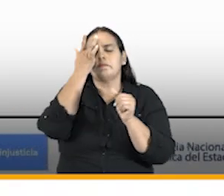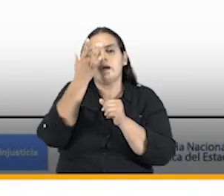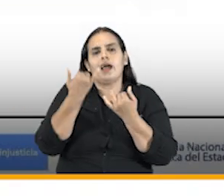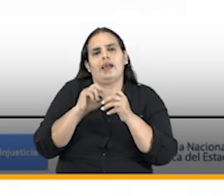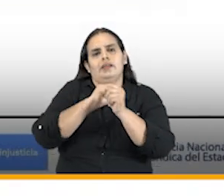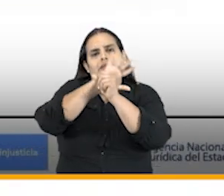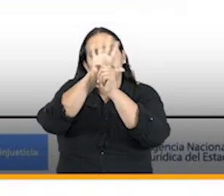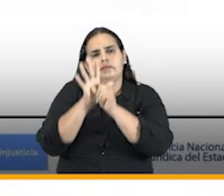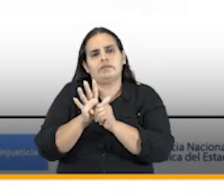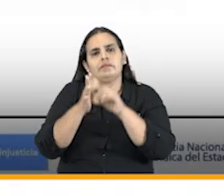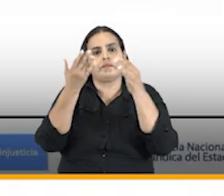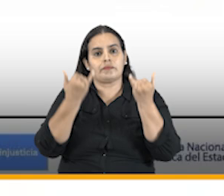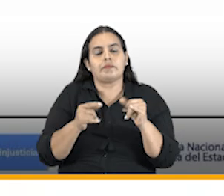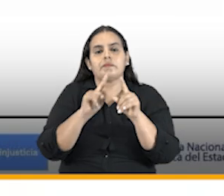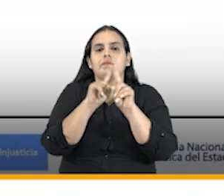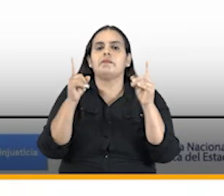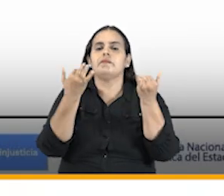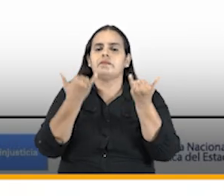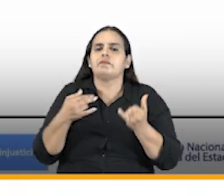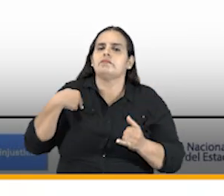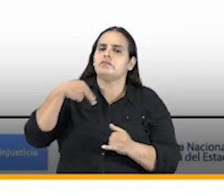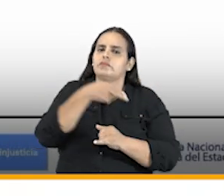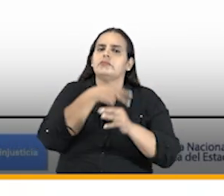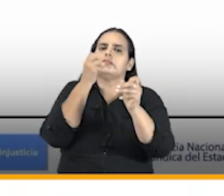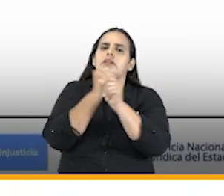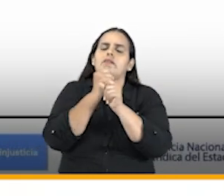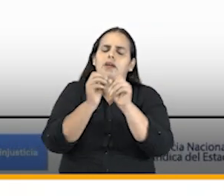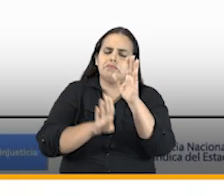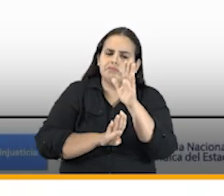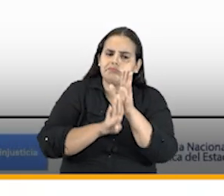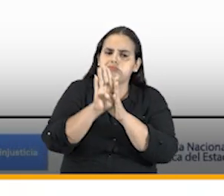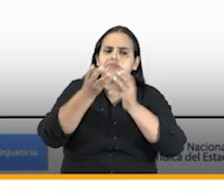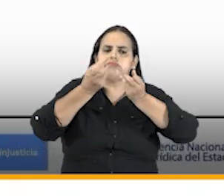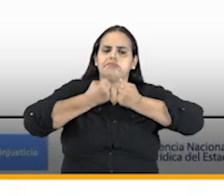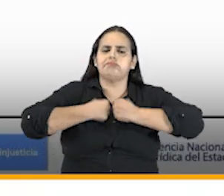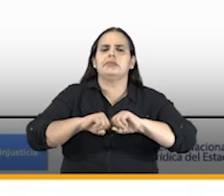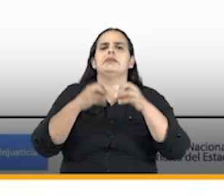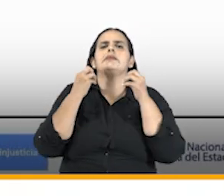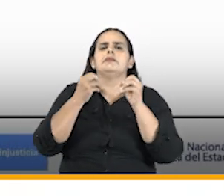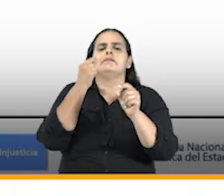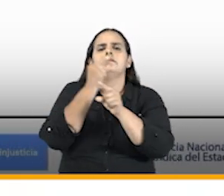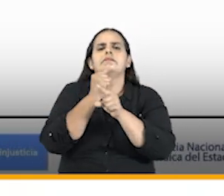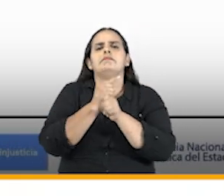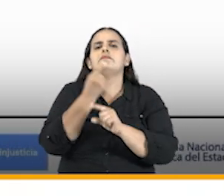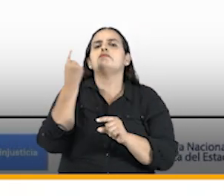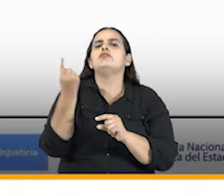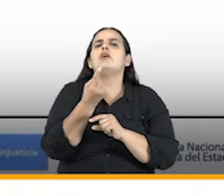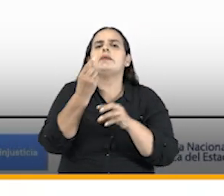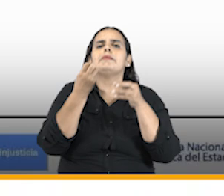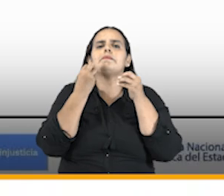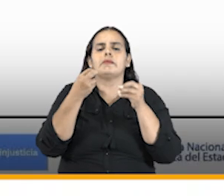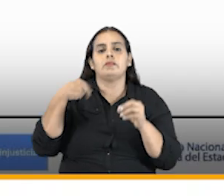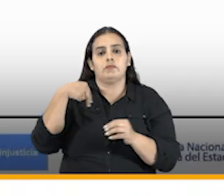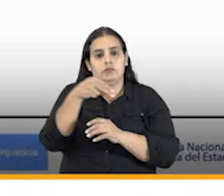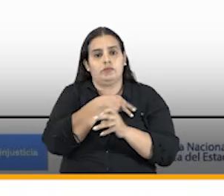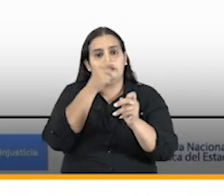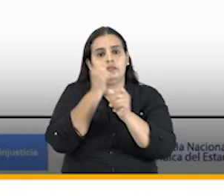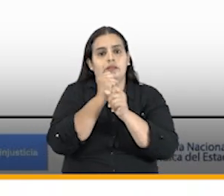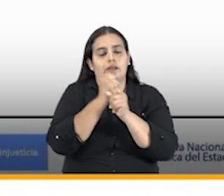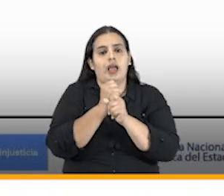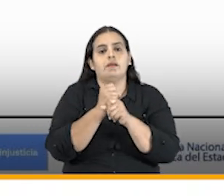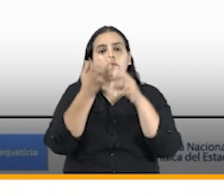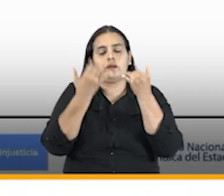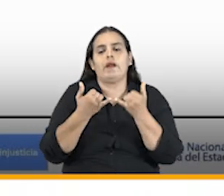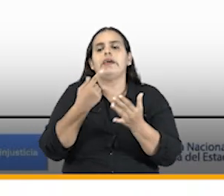pandemia del COVID pero hemos seguido trabajando y hemos seguido trabajando para garantizar no solamente que quienes trabajan en la